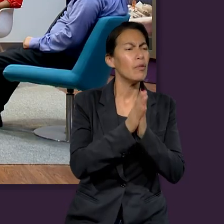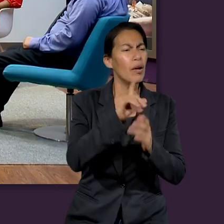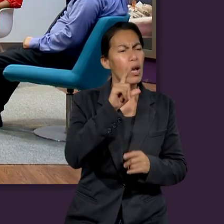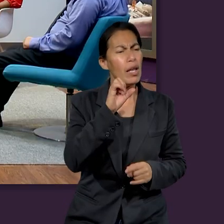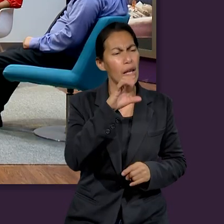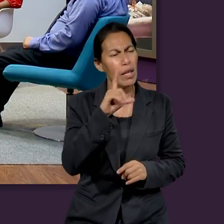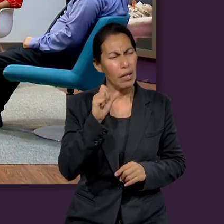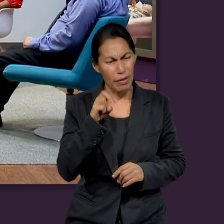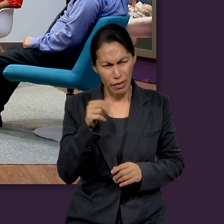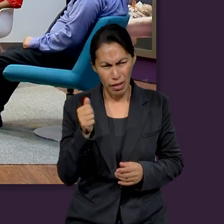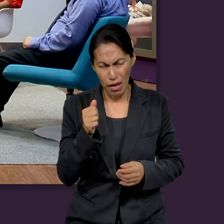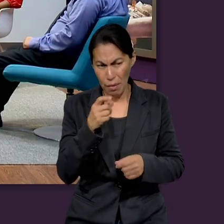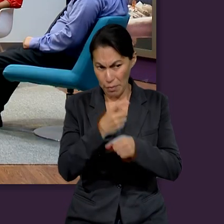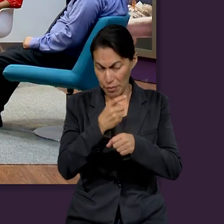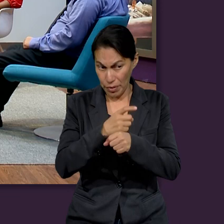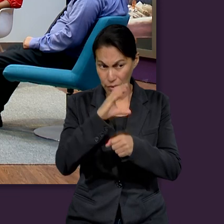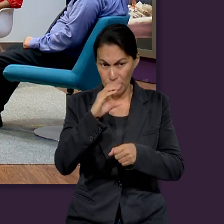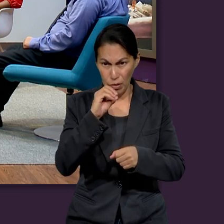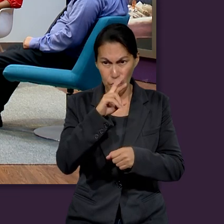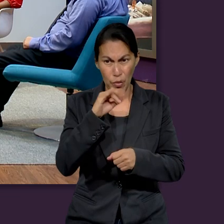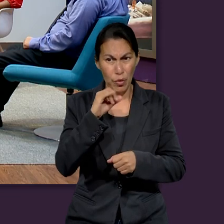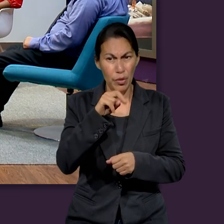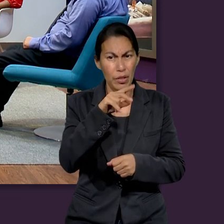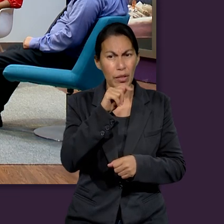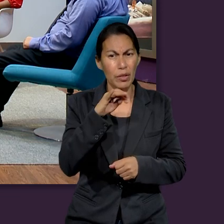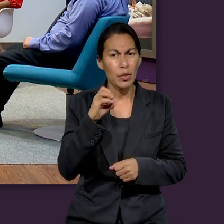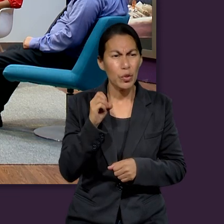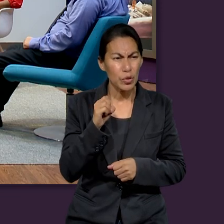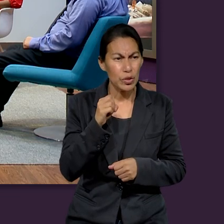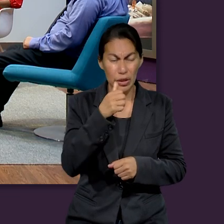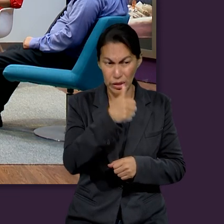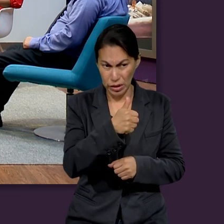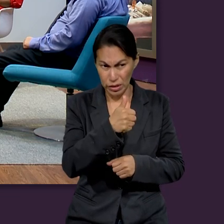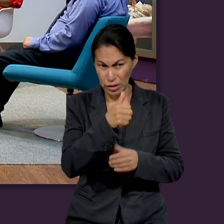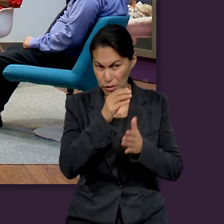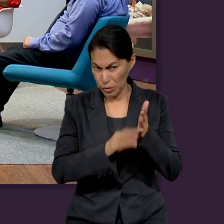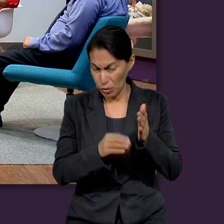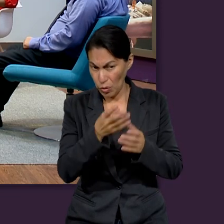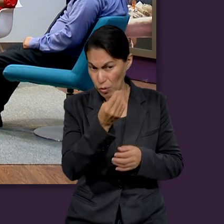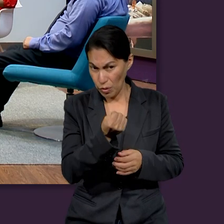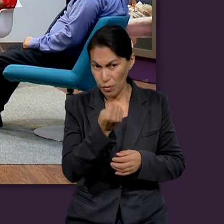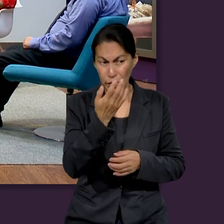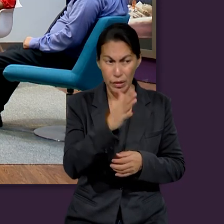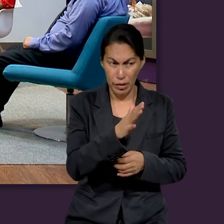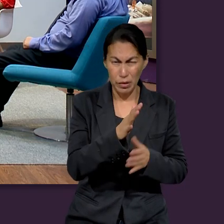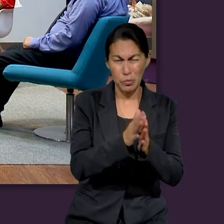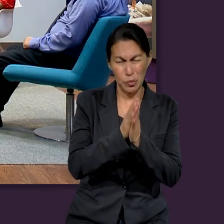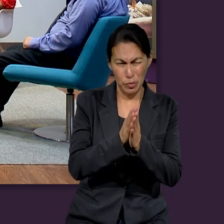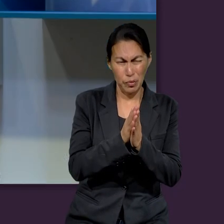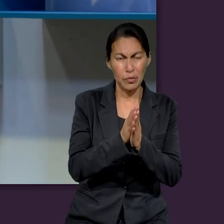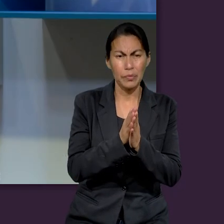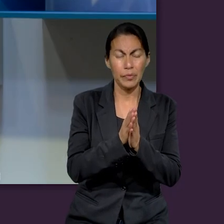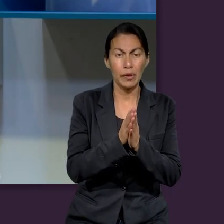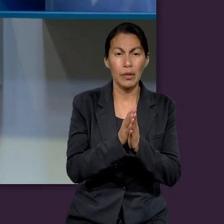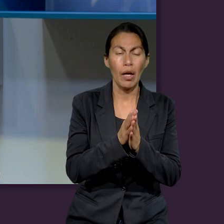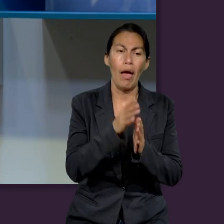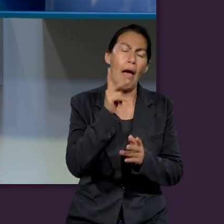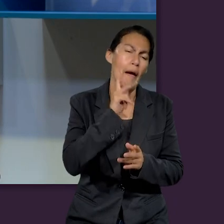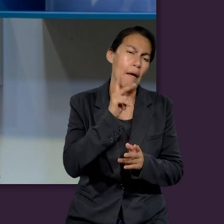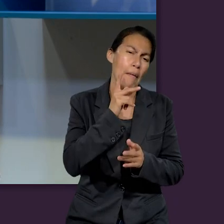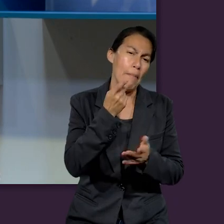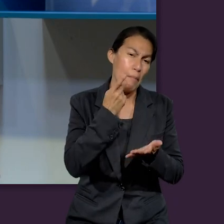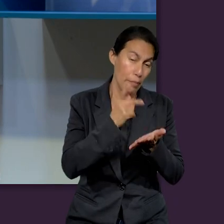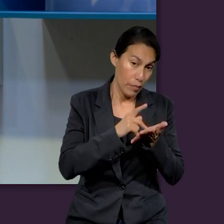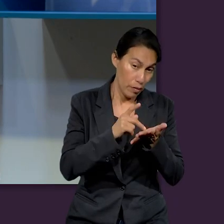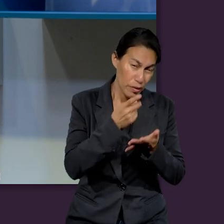Liliana, ¿podrías, por favor, darle lectura a Primera de Corintios, capítulo 6, versículos 9 y 10, para ver qué es lo que nos dice